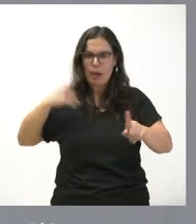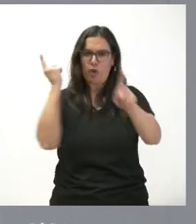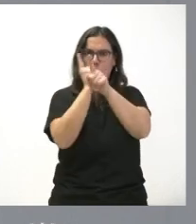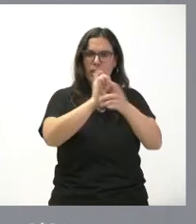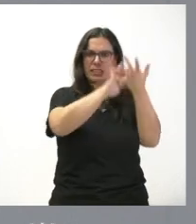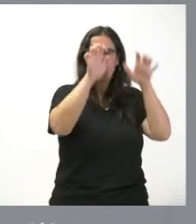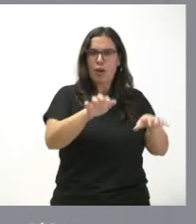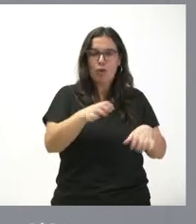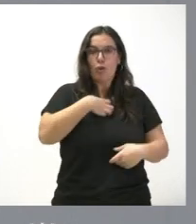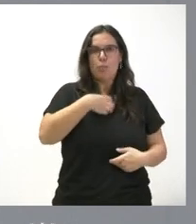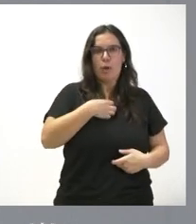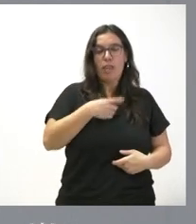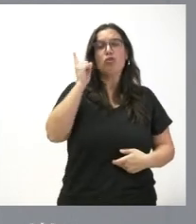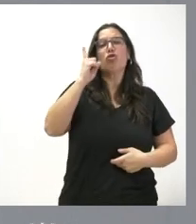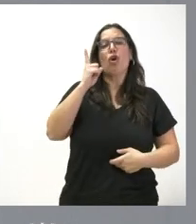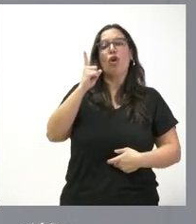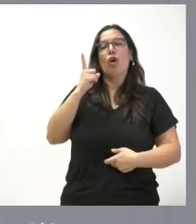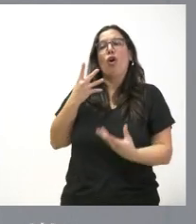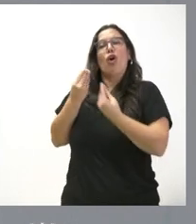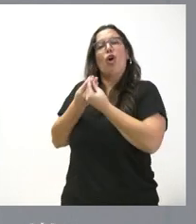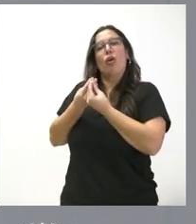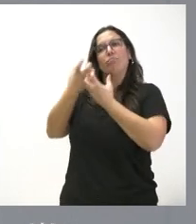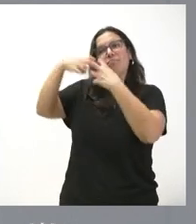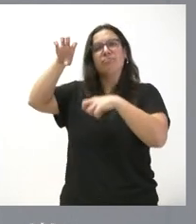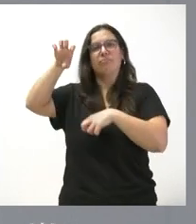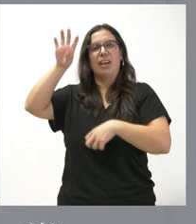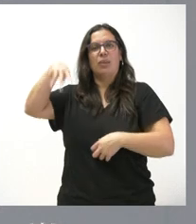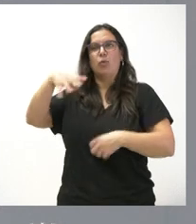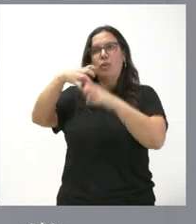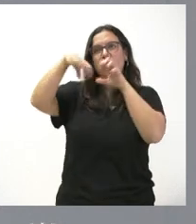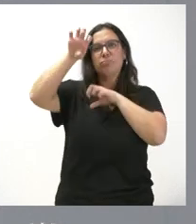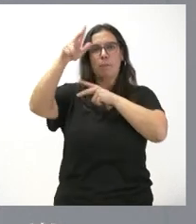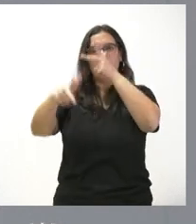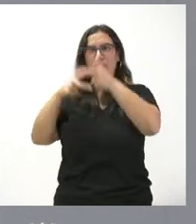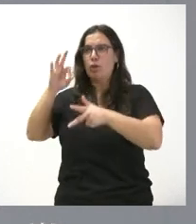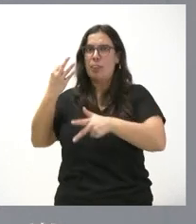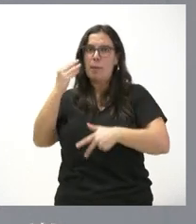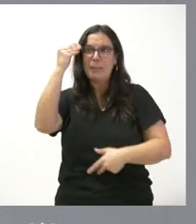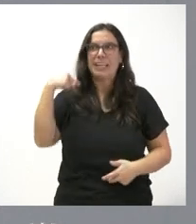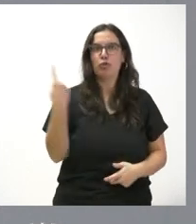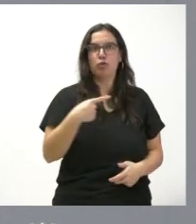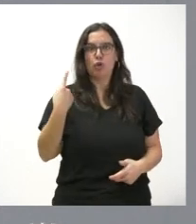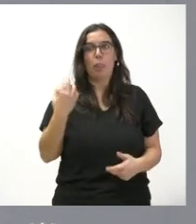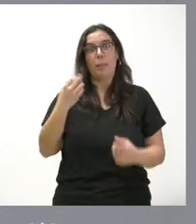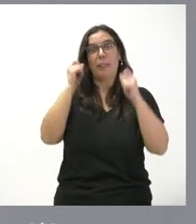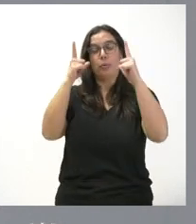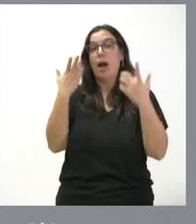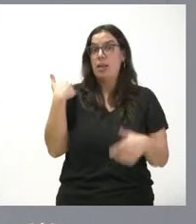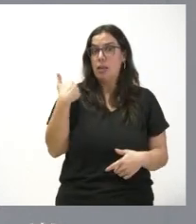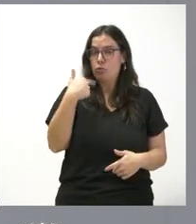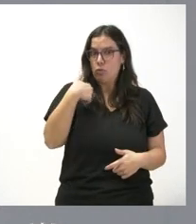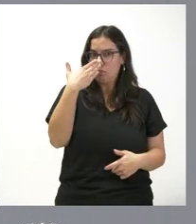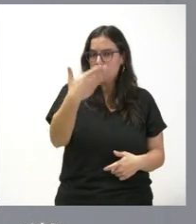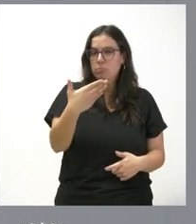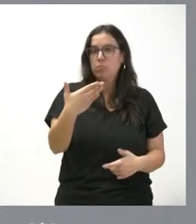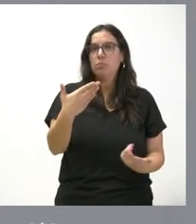gobernar a favor de los separatistas de Cataluña y del País Vasco tiene que contar con todos y de eso tiene que darse cuenta yo ayer francamente cuando